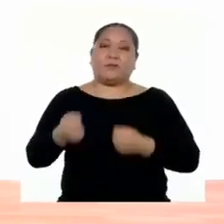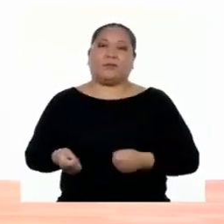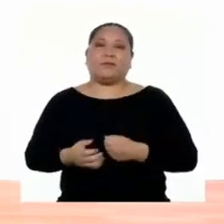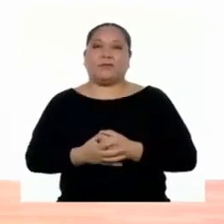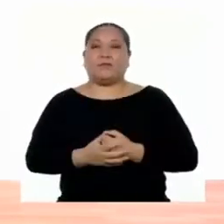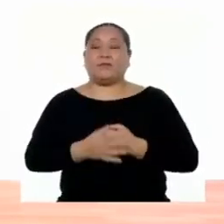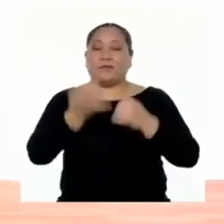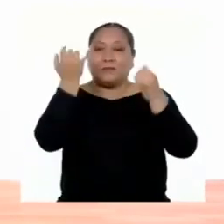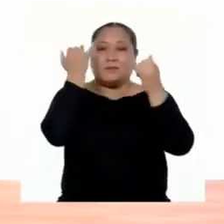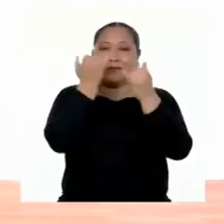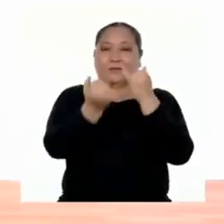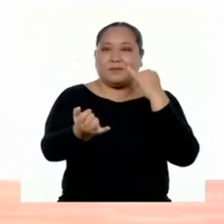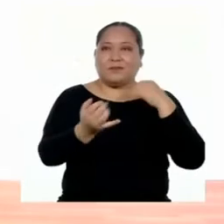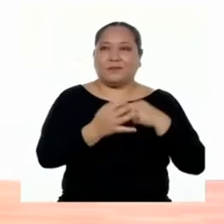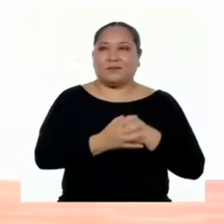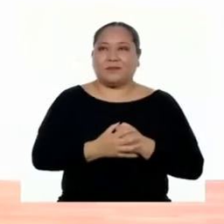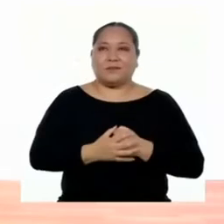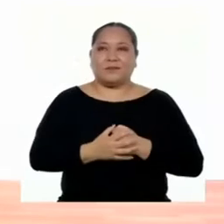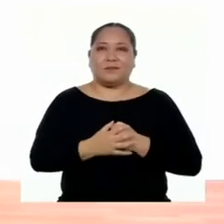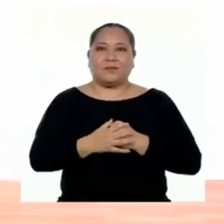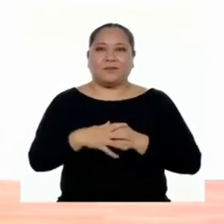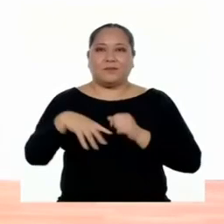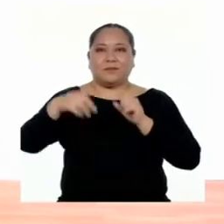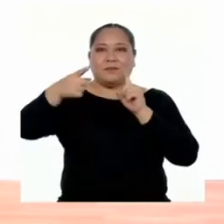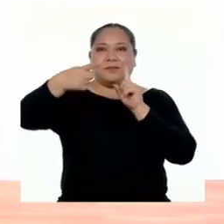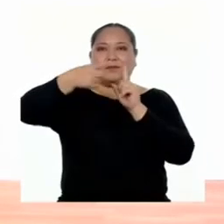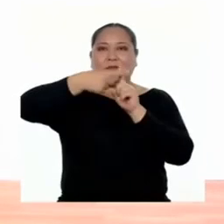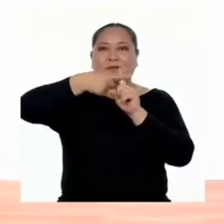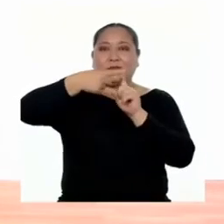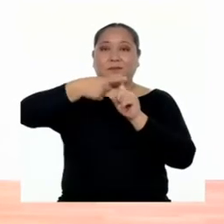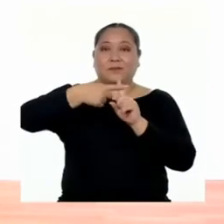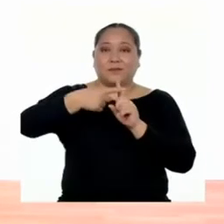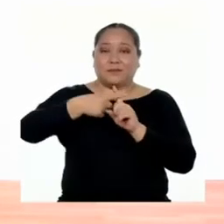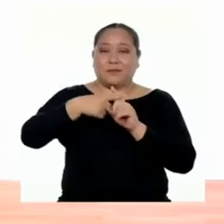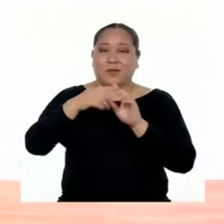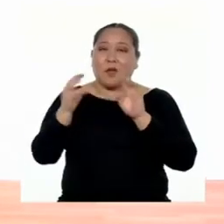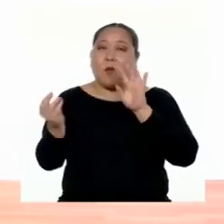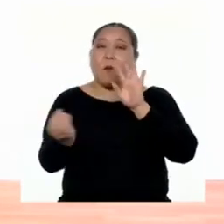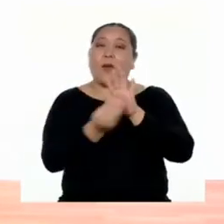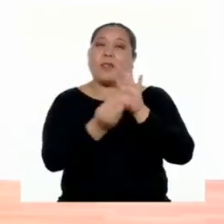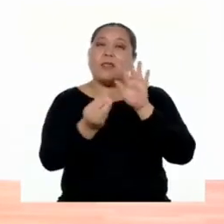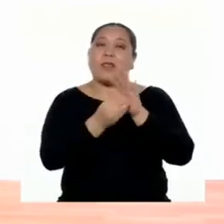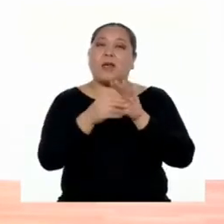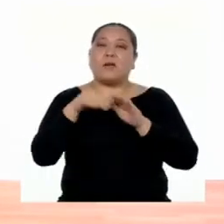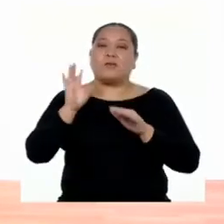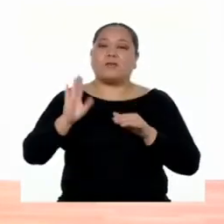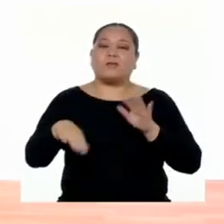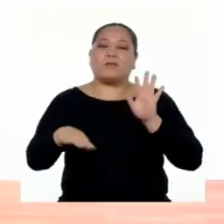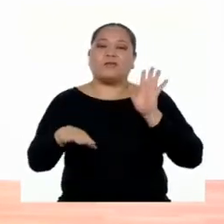Y por último vamos a sumar el sonido de nuestros pies.